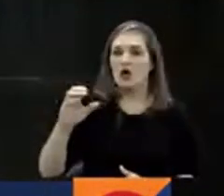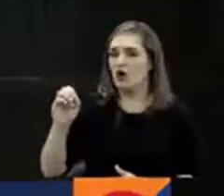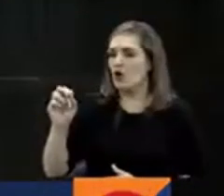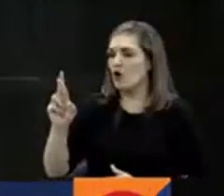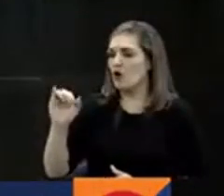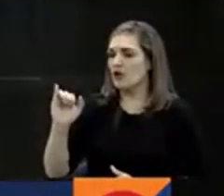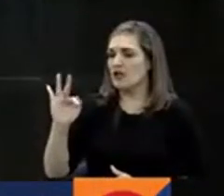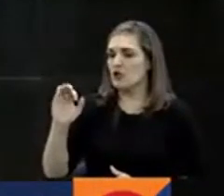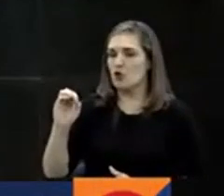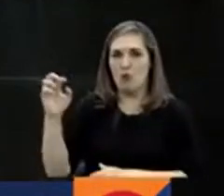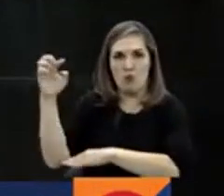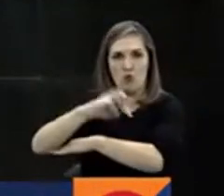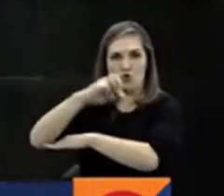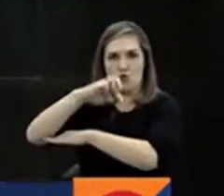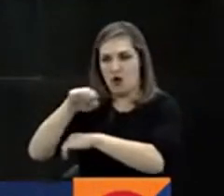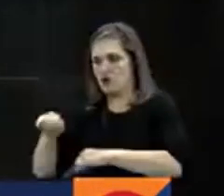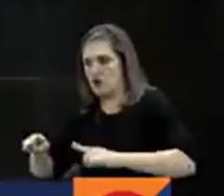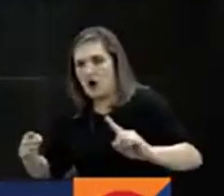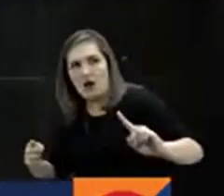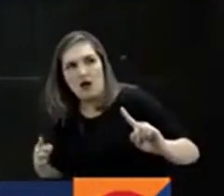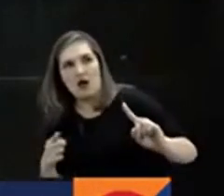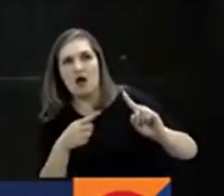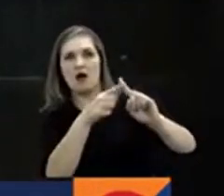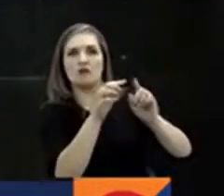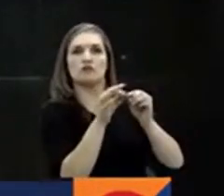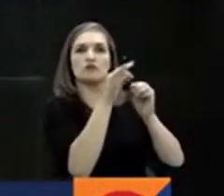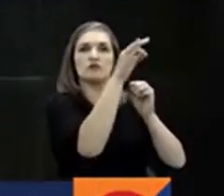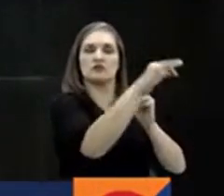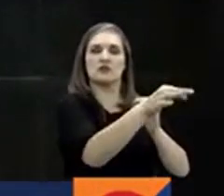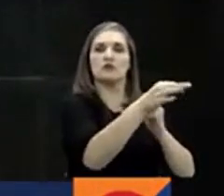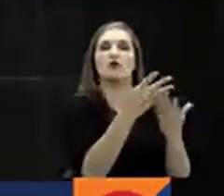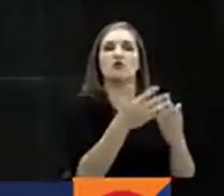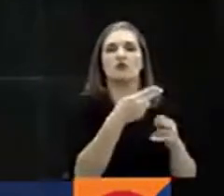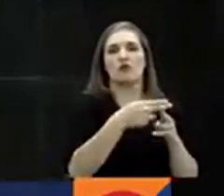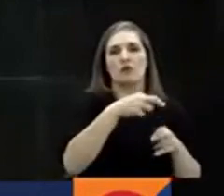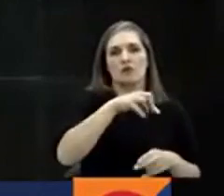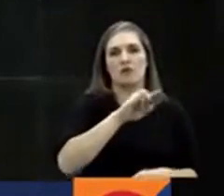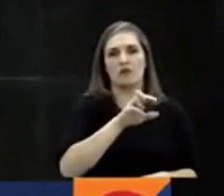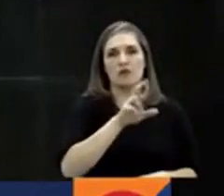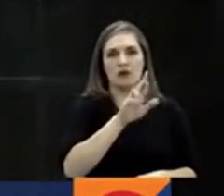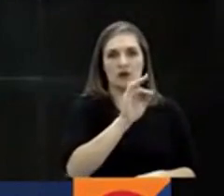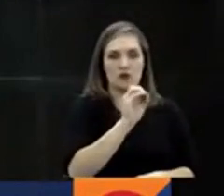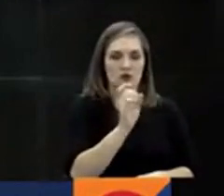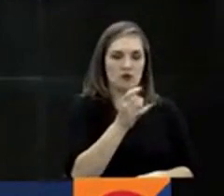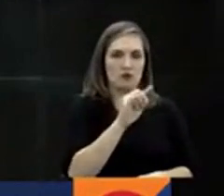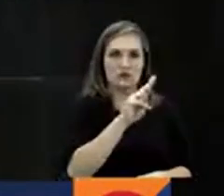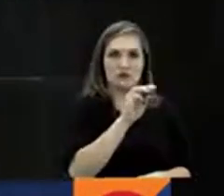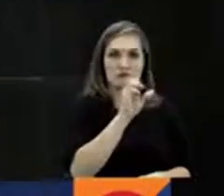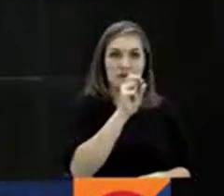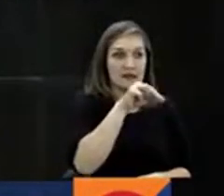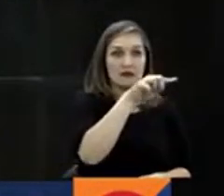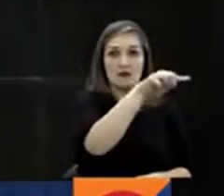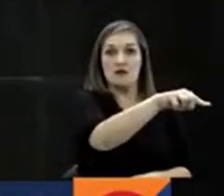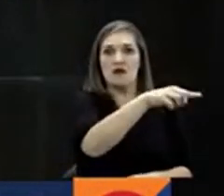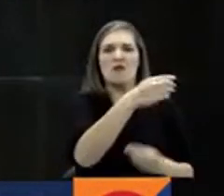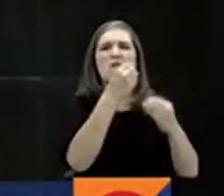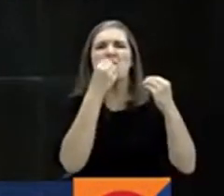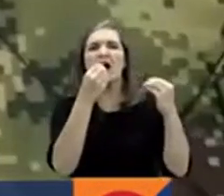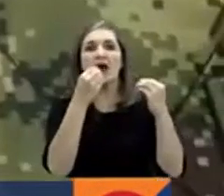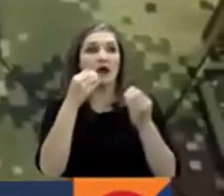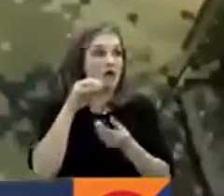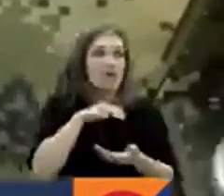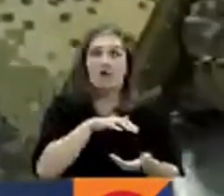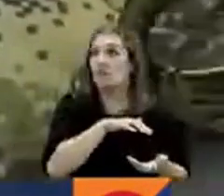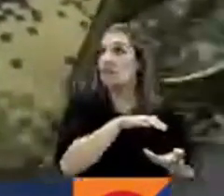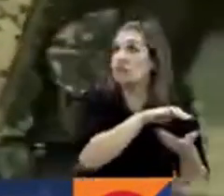bajo Putumayo, con destino al municipio de Puerto Guzmán, los cuales pretendían ser entregados al Gador 48.